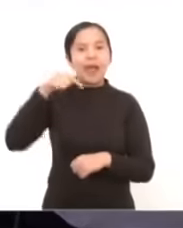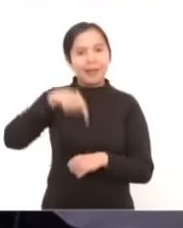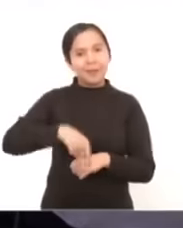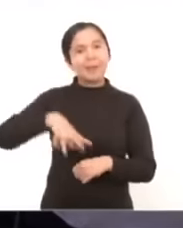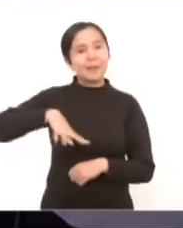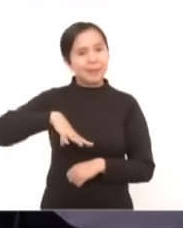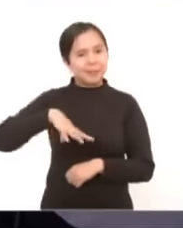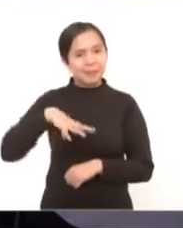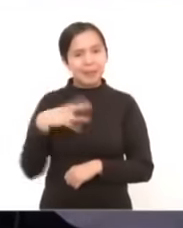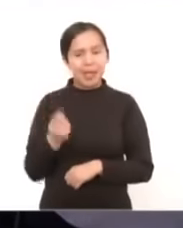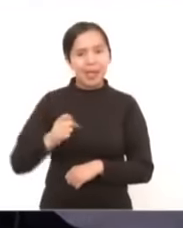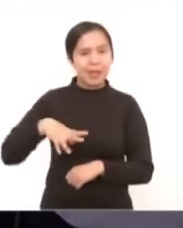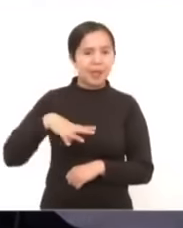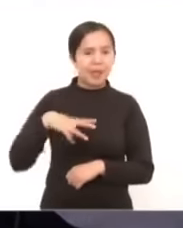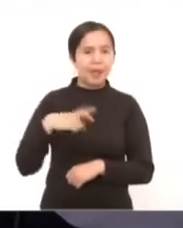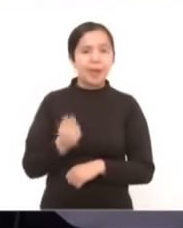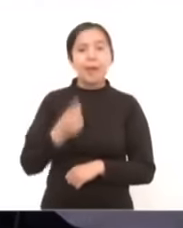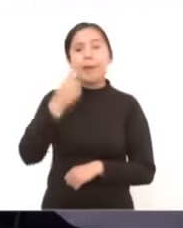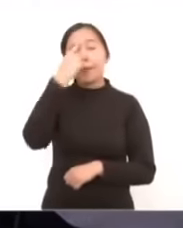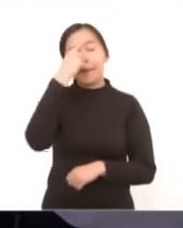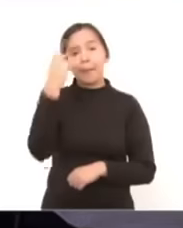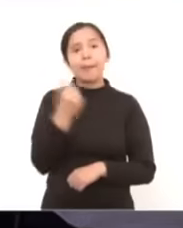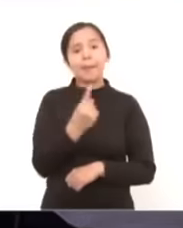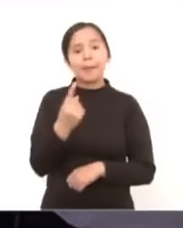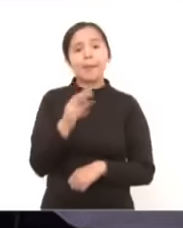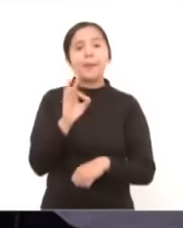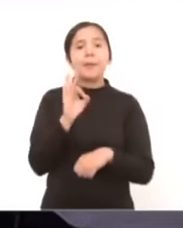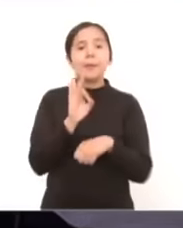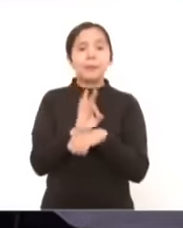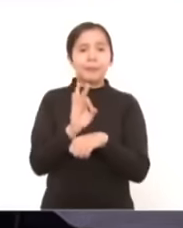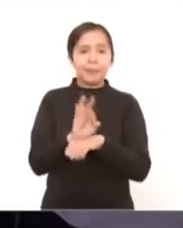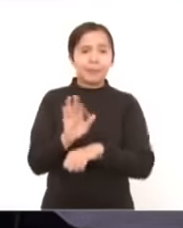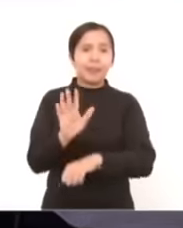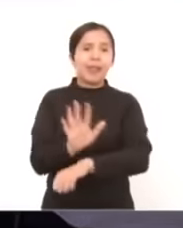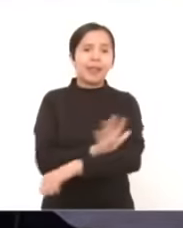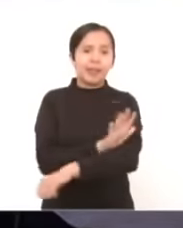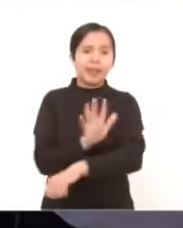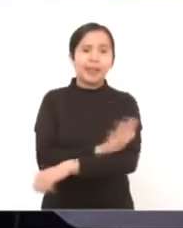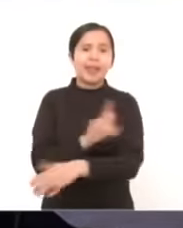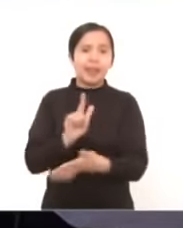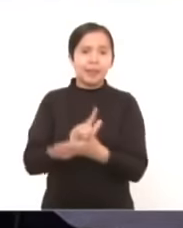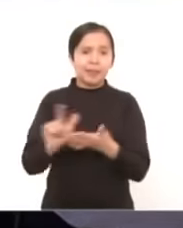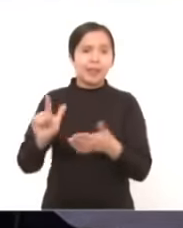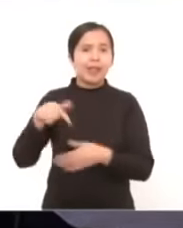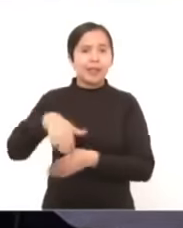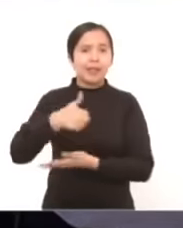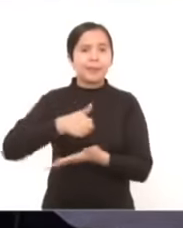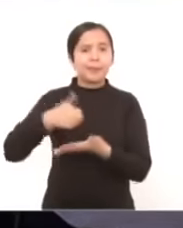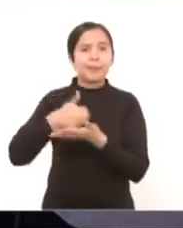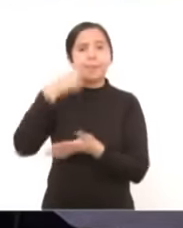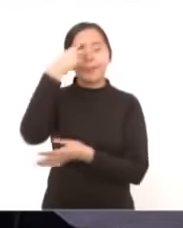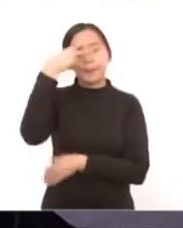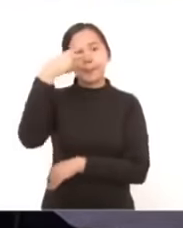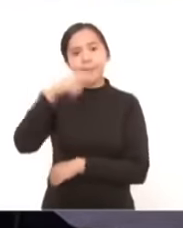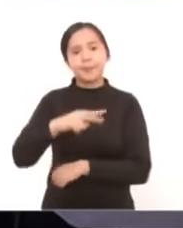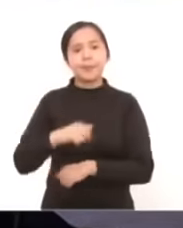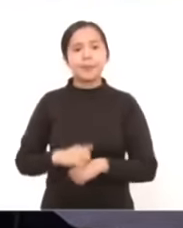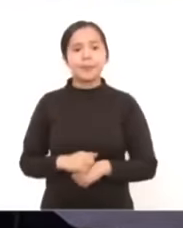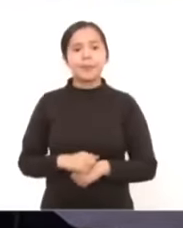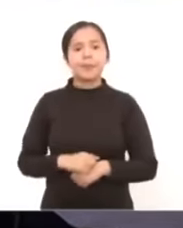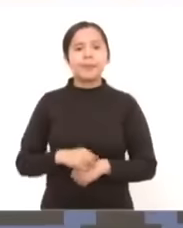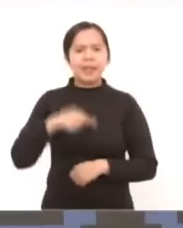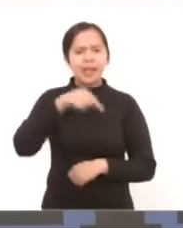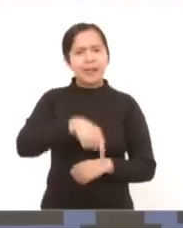esfuerzo en favor de las energías limpias en la Ciudad de México. Esta